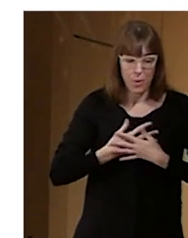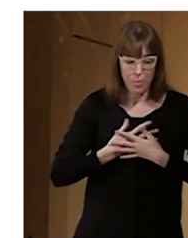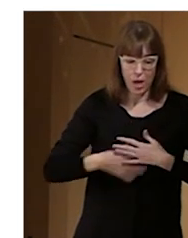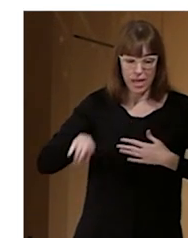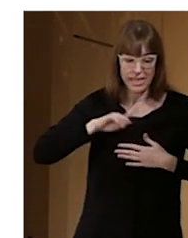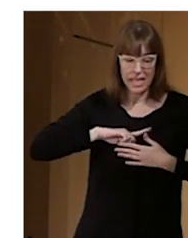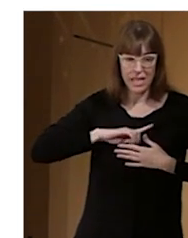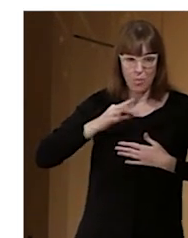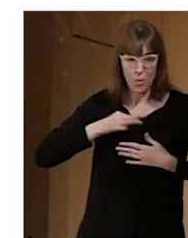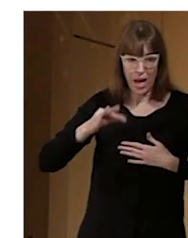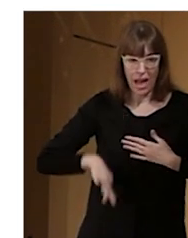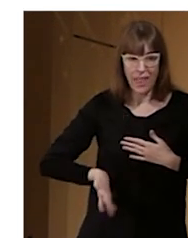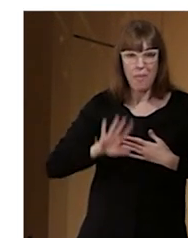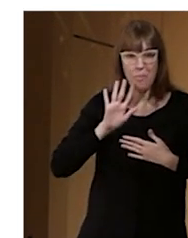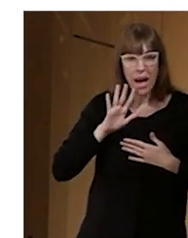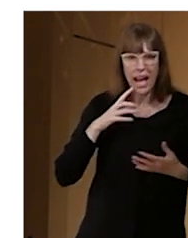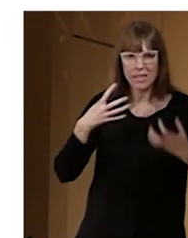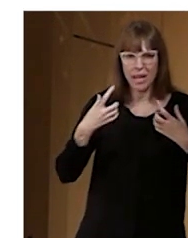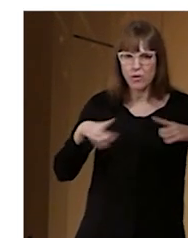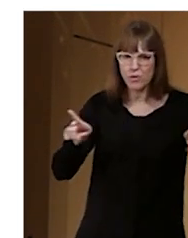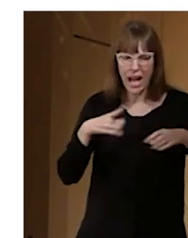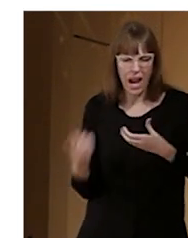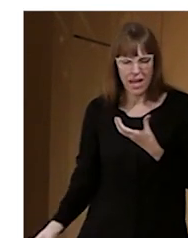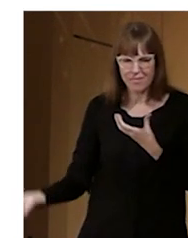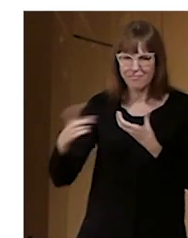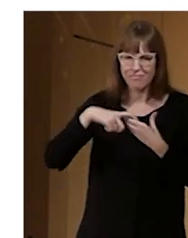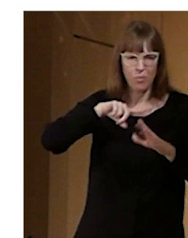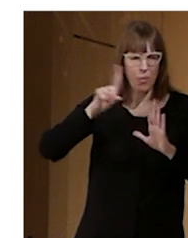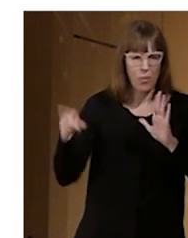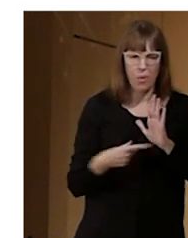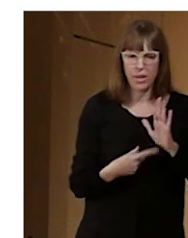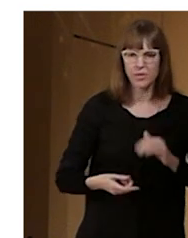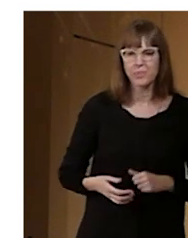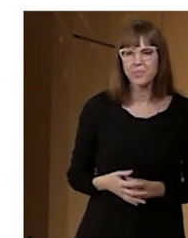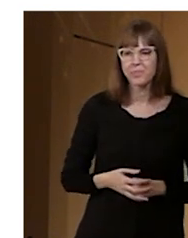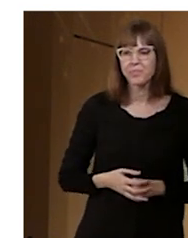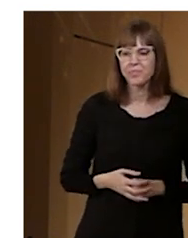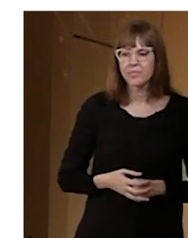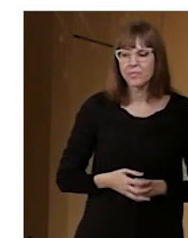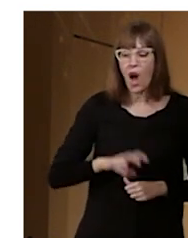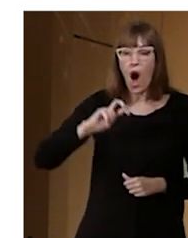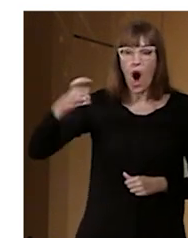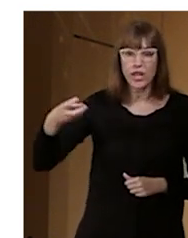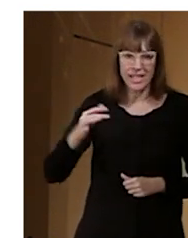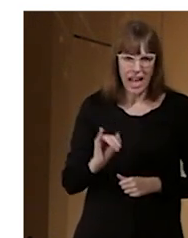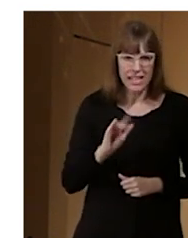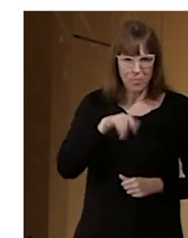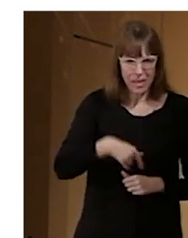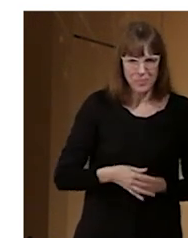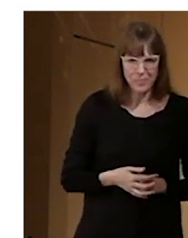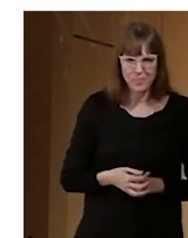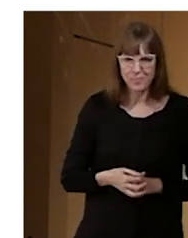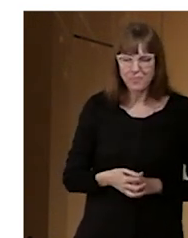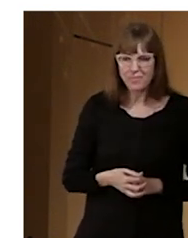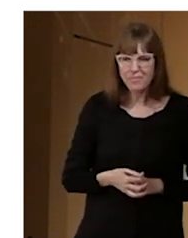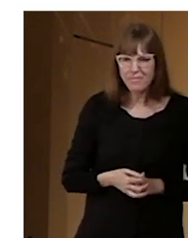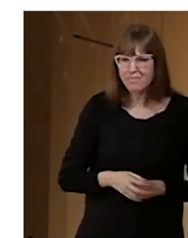de espectáculos predominantemente musicales. Y hay muchos más y, bueno, y